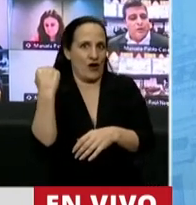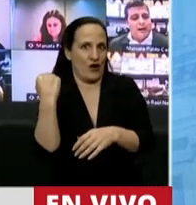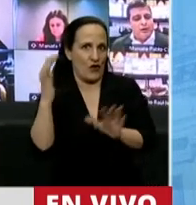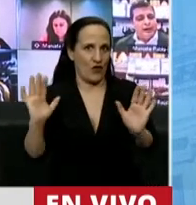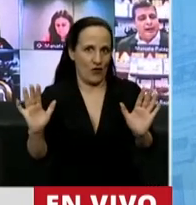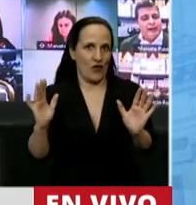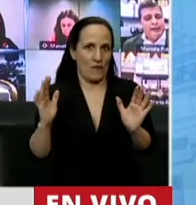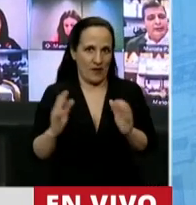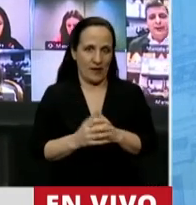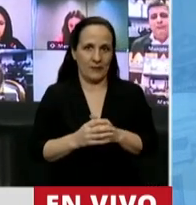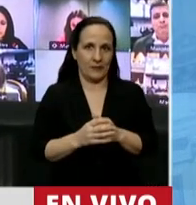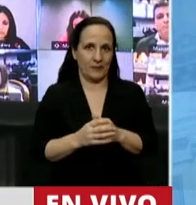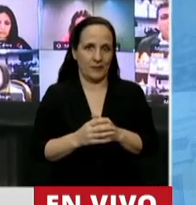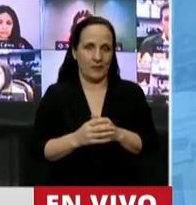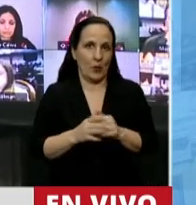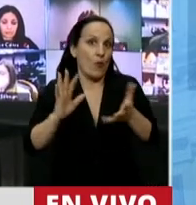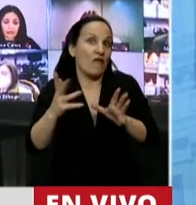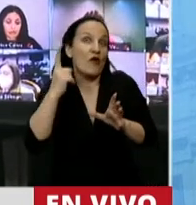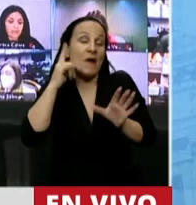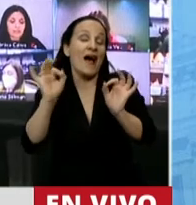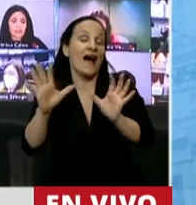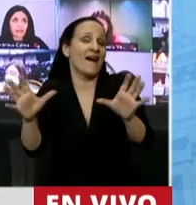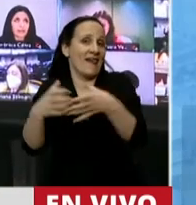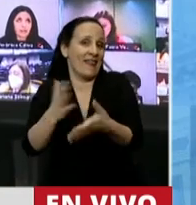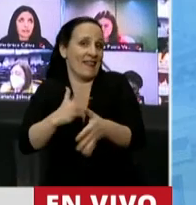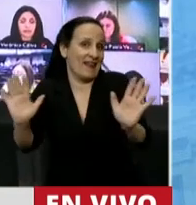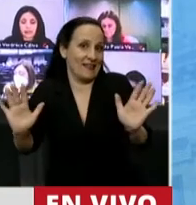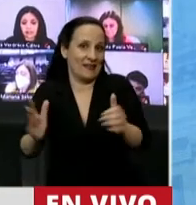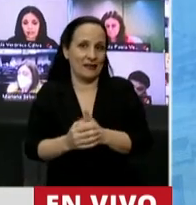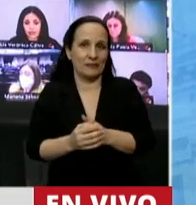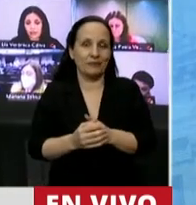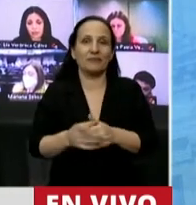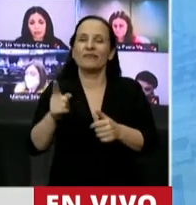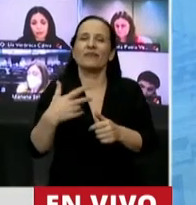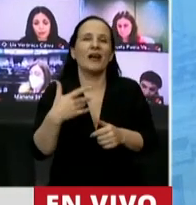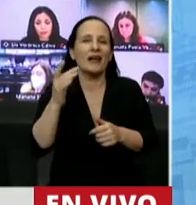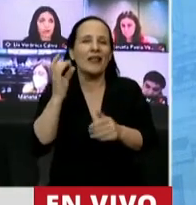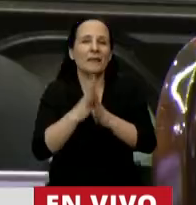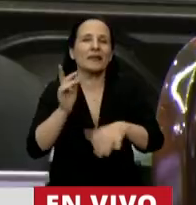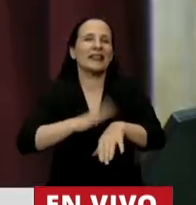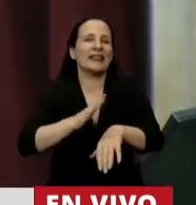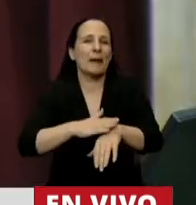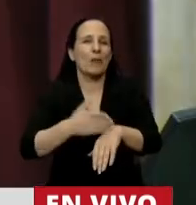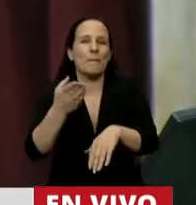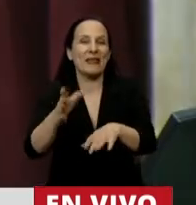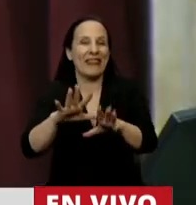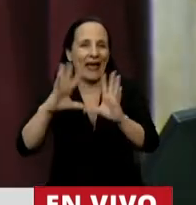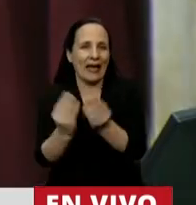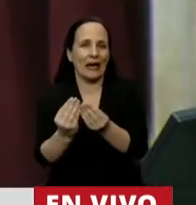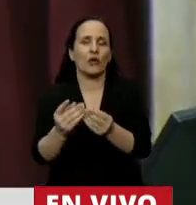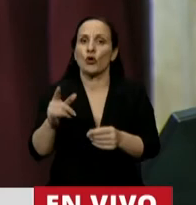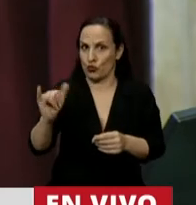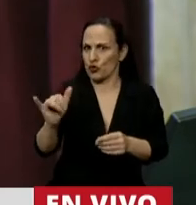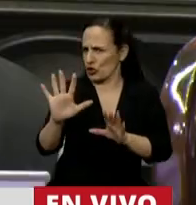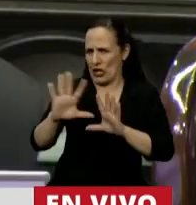particular. Yo escuchaba al diputado propinante... Diputado, disculpe, cumplido su tiempo, le pido que vaya redondeando.